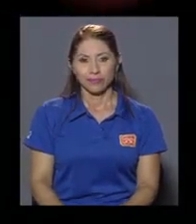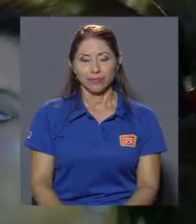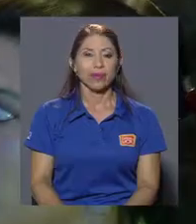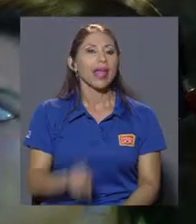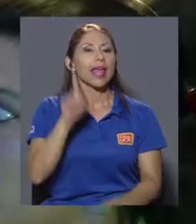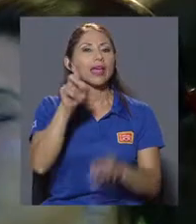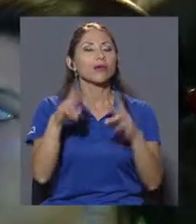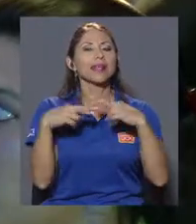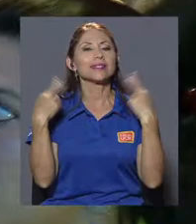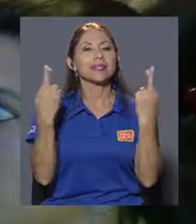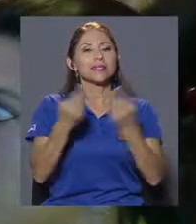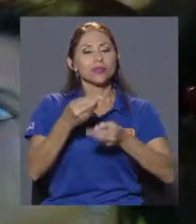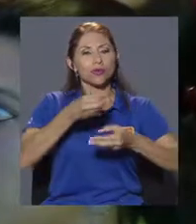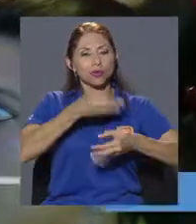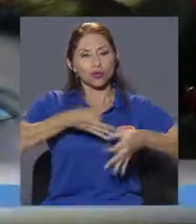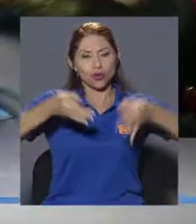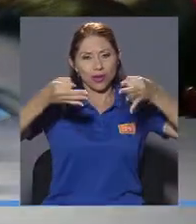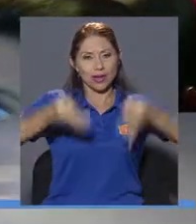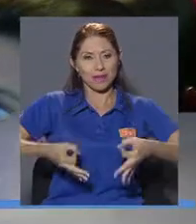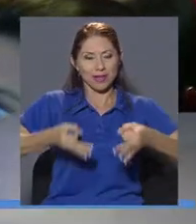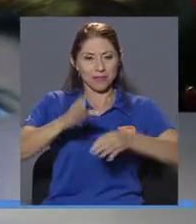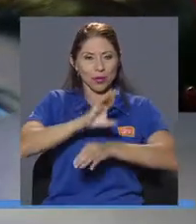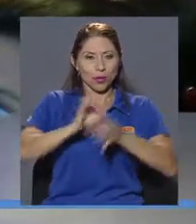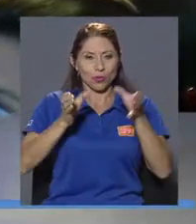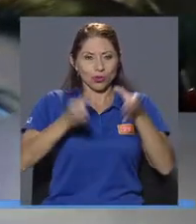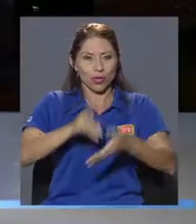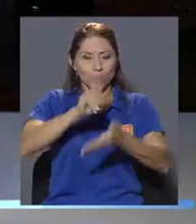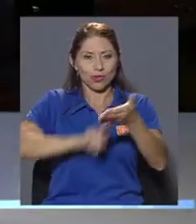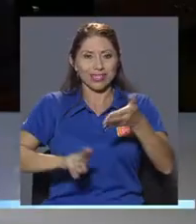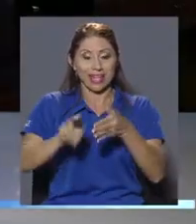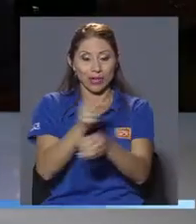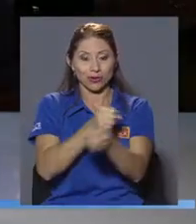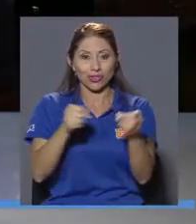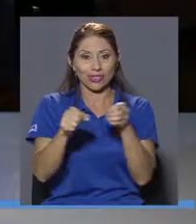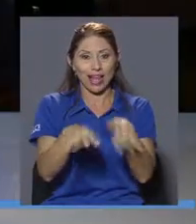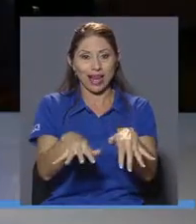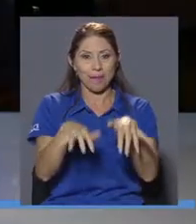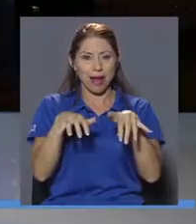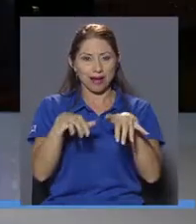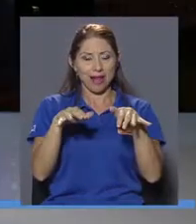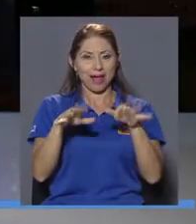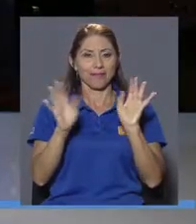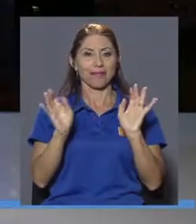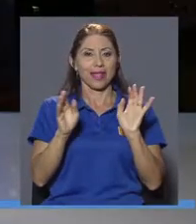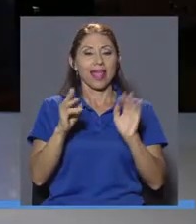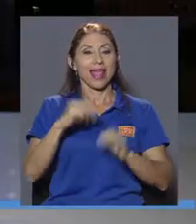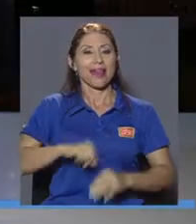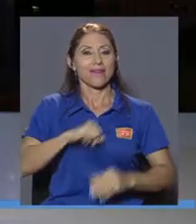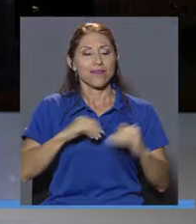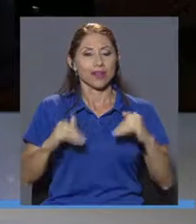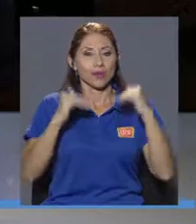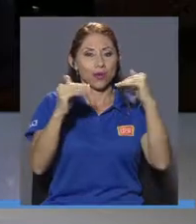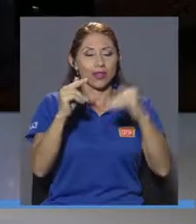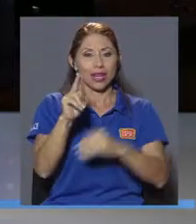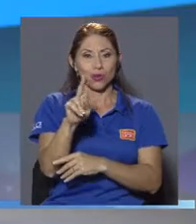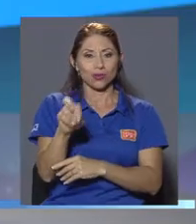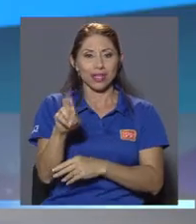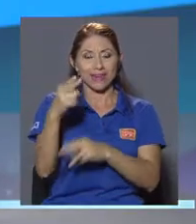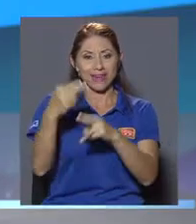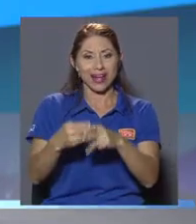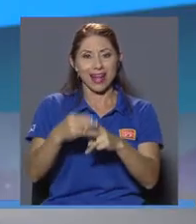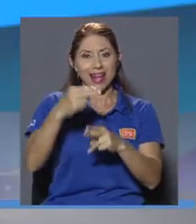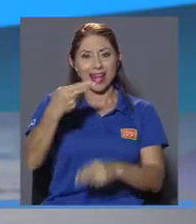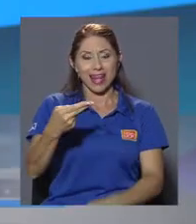En una sesión solemne del Consejo Universitario celebrada en la Sala Magna, el rector de la UCR, Henning Jensen, presentó el